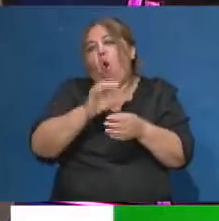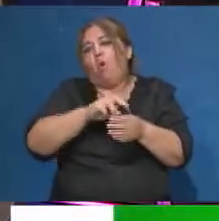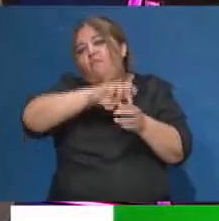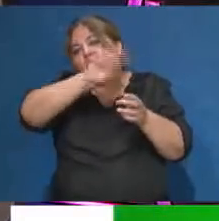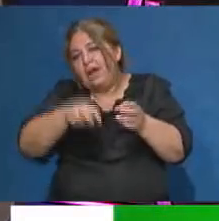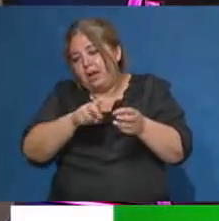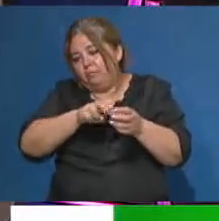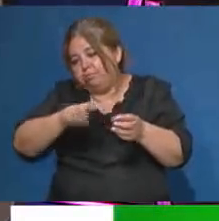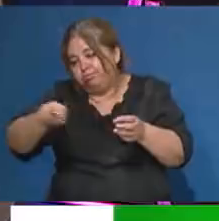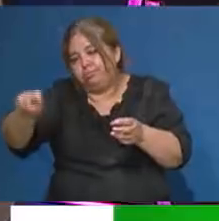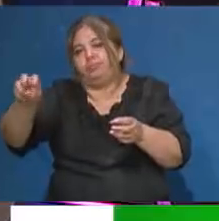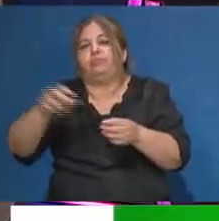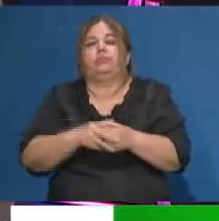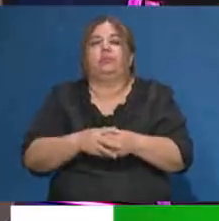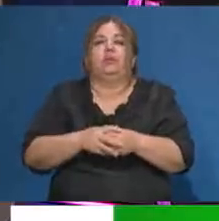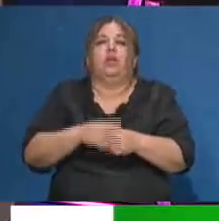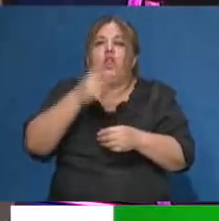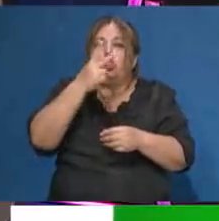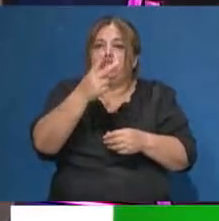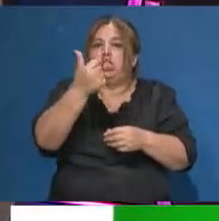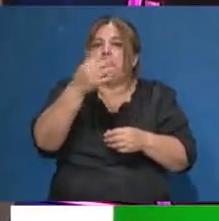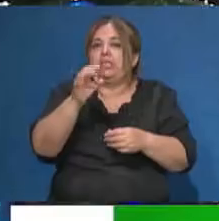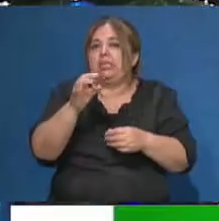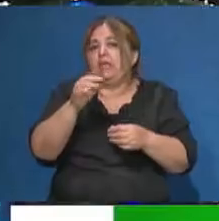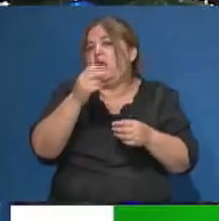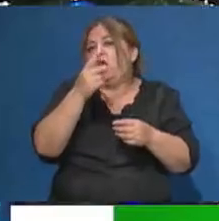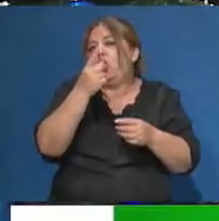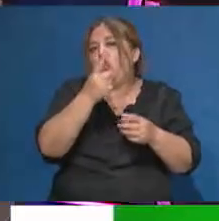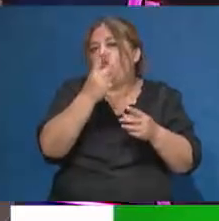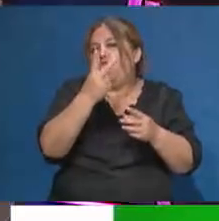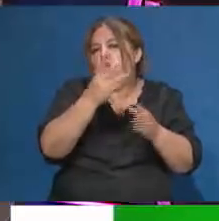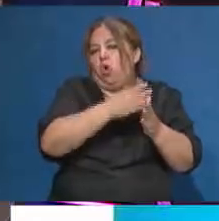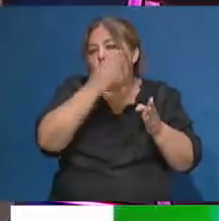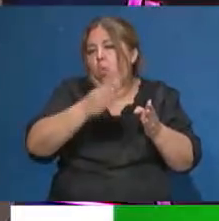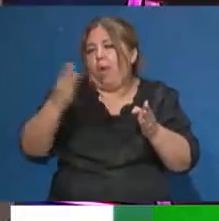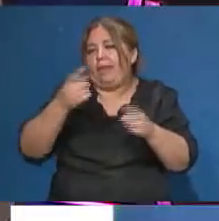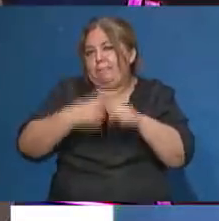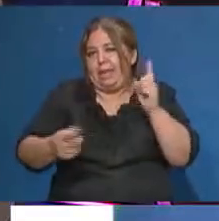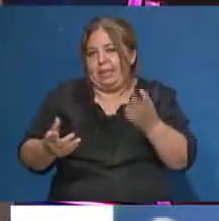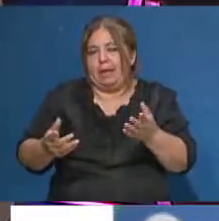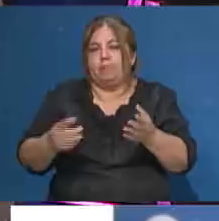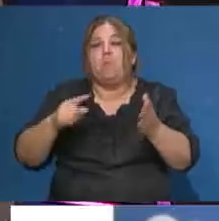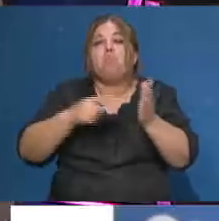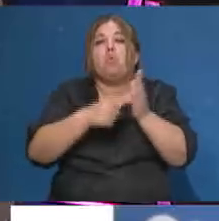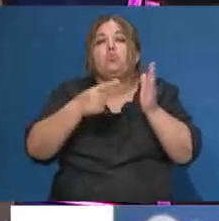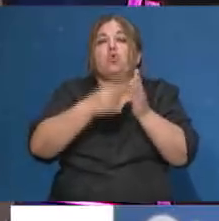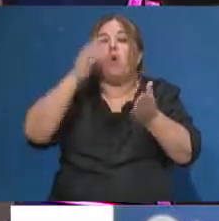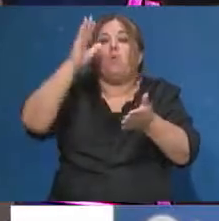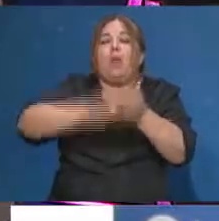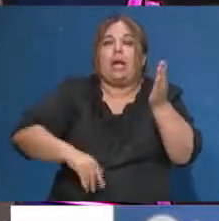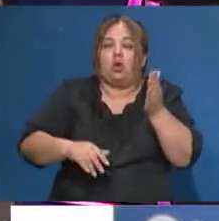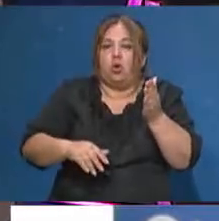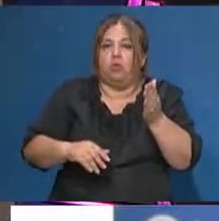Perfecto. Punto blanco. los 160 metros por Benjamín Argumedo. Exactamente, esos son los 160 metros. Punto blanco. No está